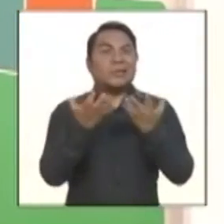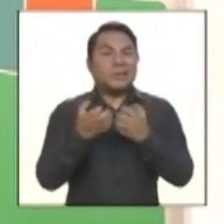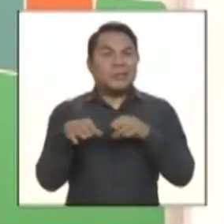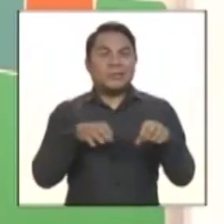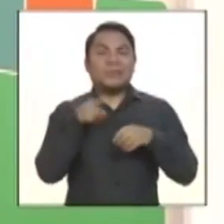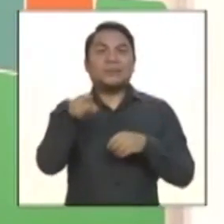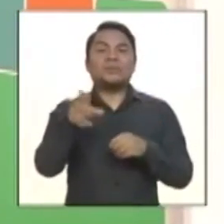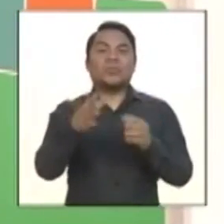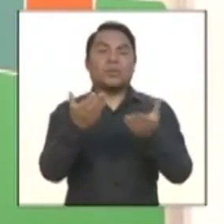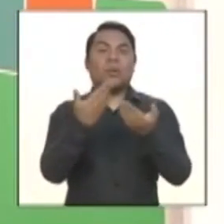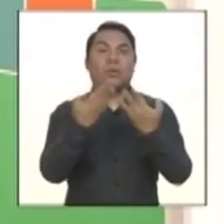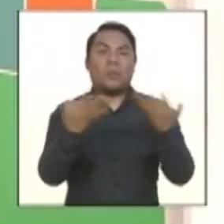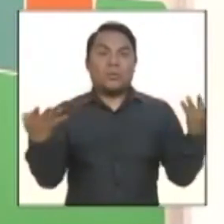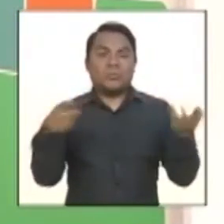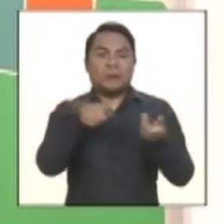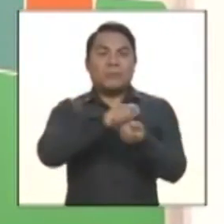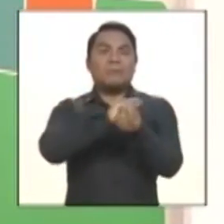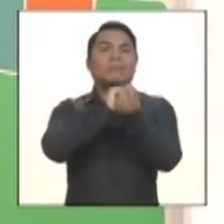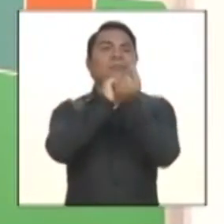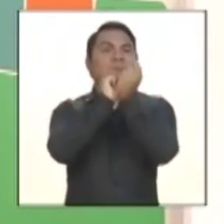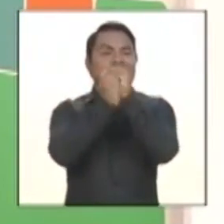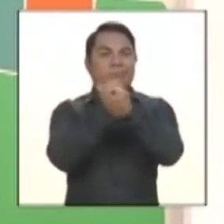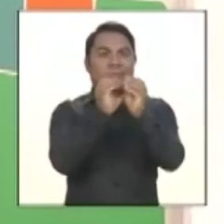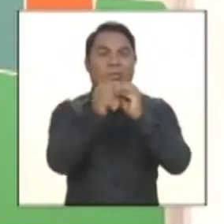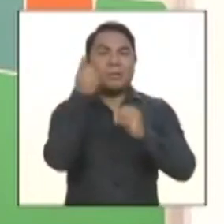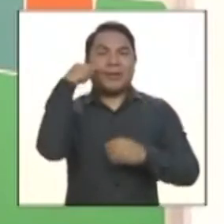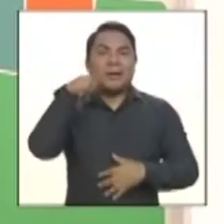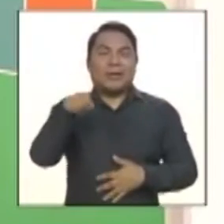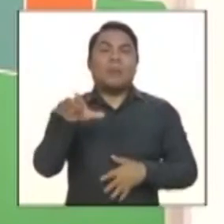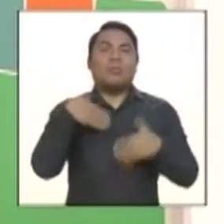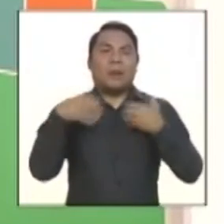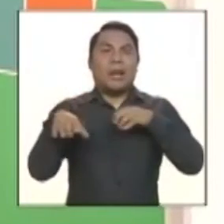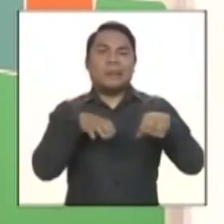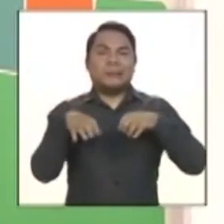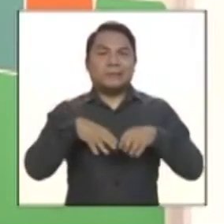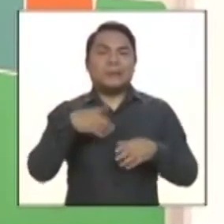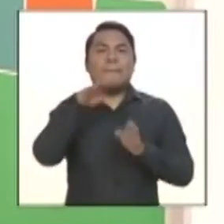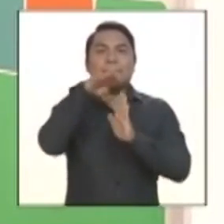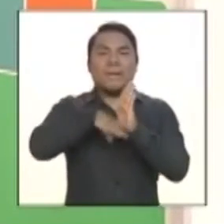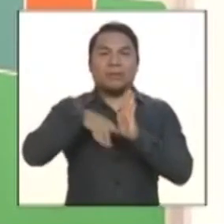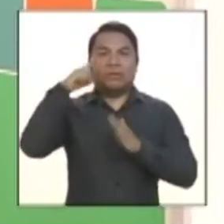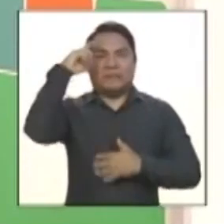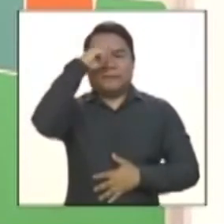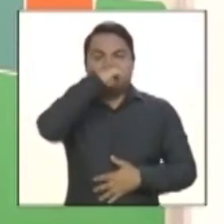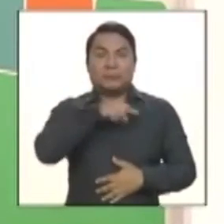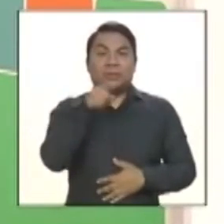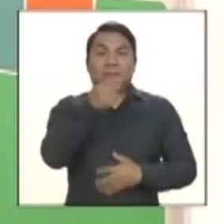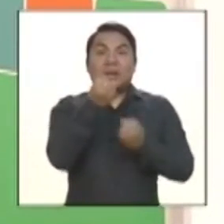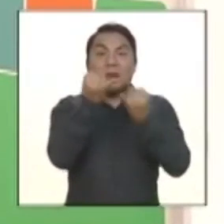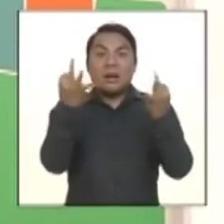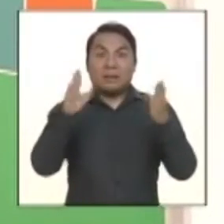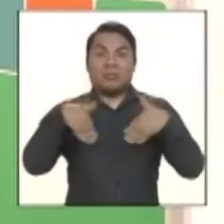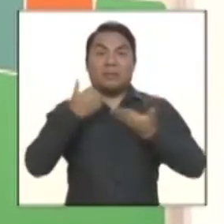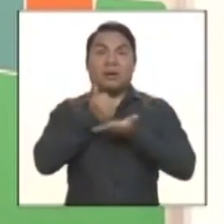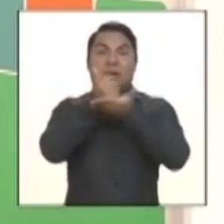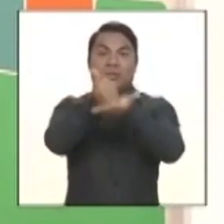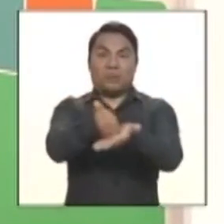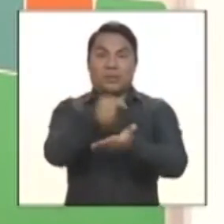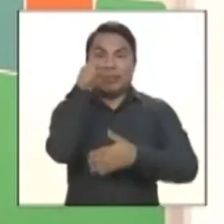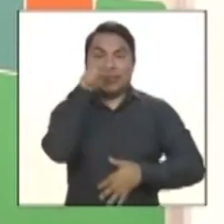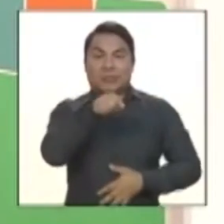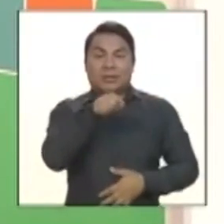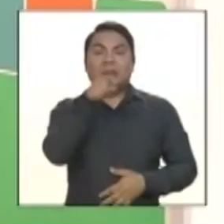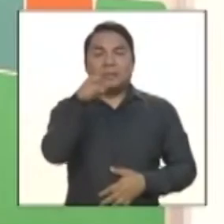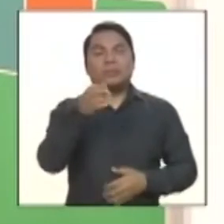máquinas sean adaptadas para que él pueda trabajar con menor dificultad. Si alguien puede ayudarlo con esto, él